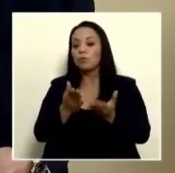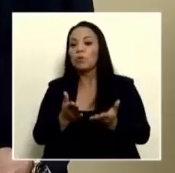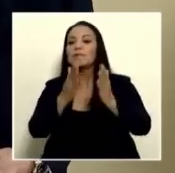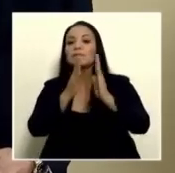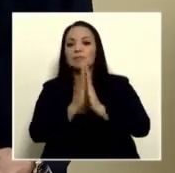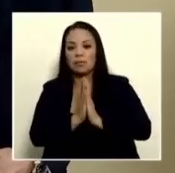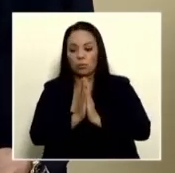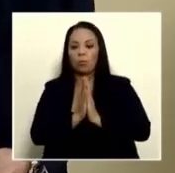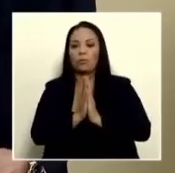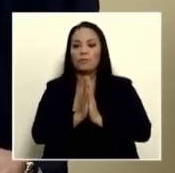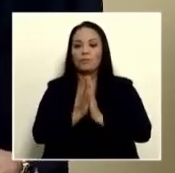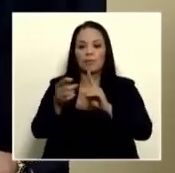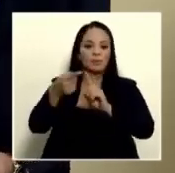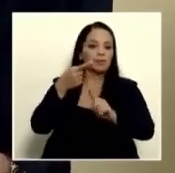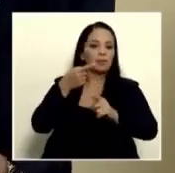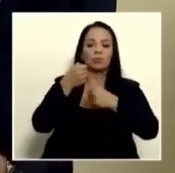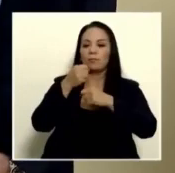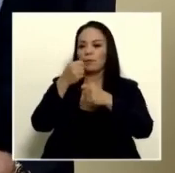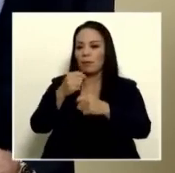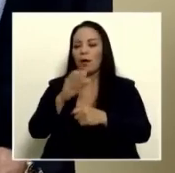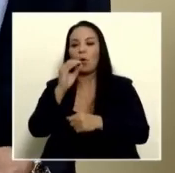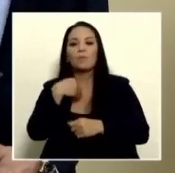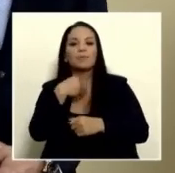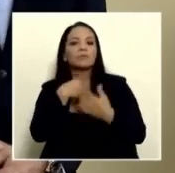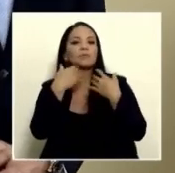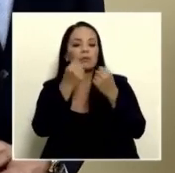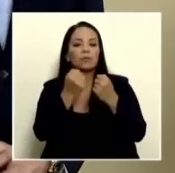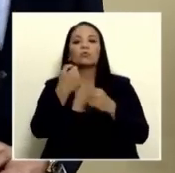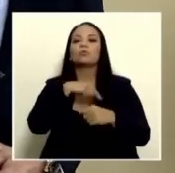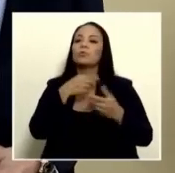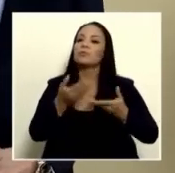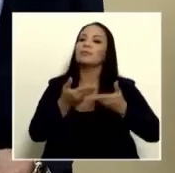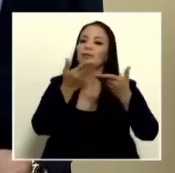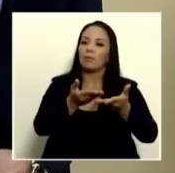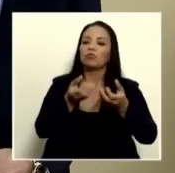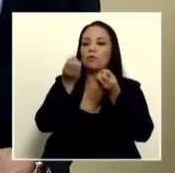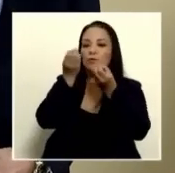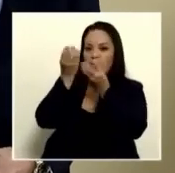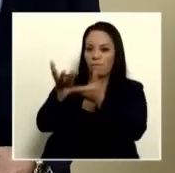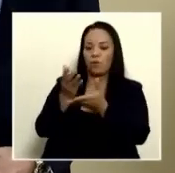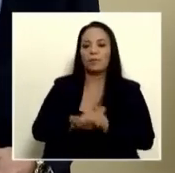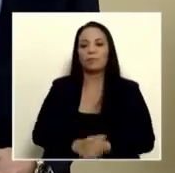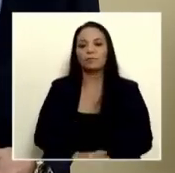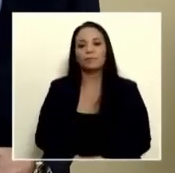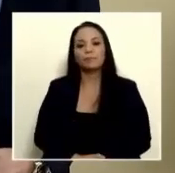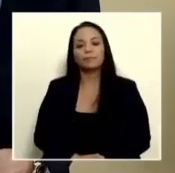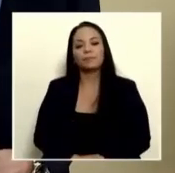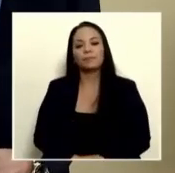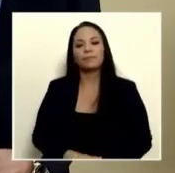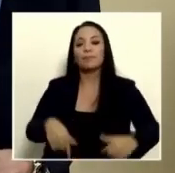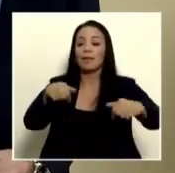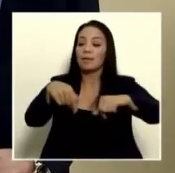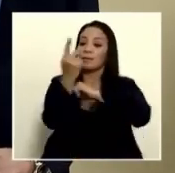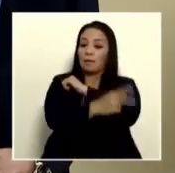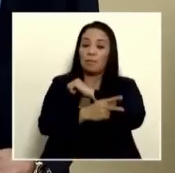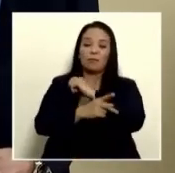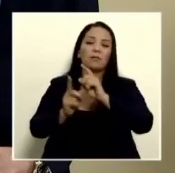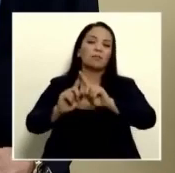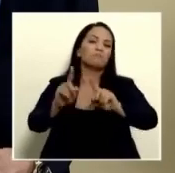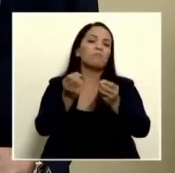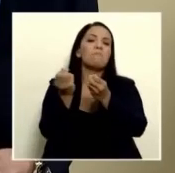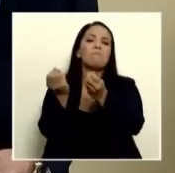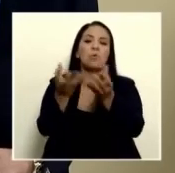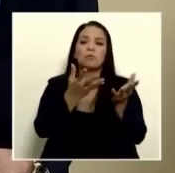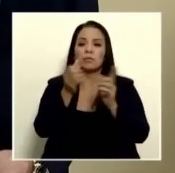de una municipalidad o del ministerio de salud nosotros brindamos un informe entonces en este país hay muchas situaciones